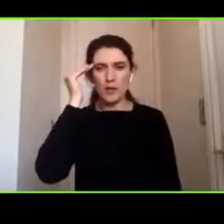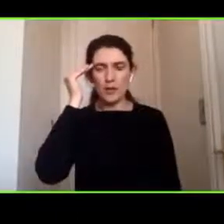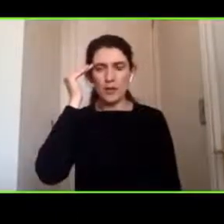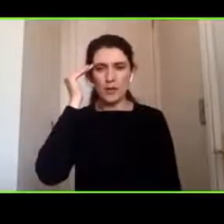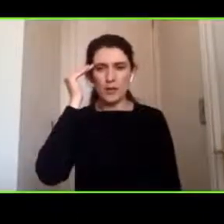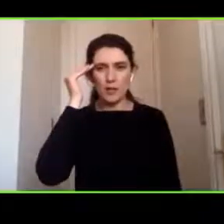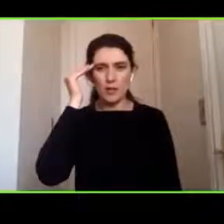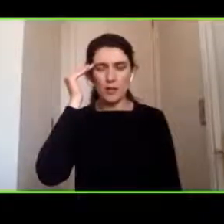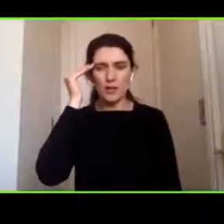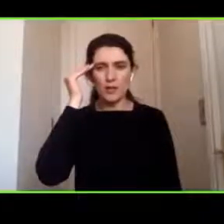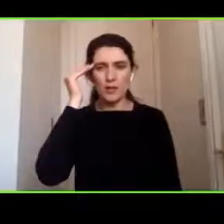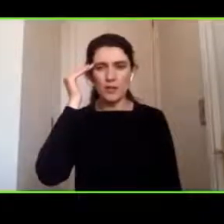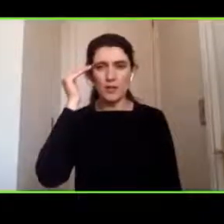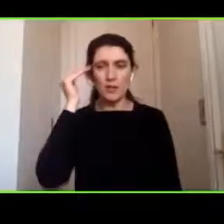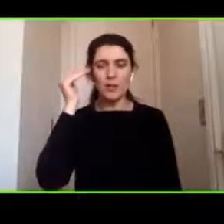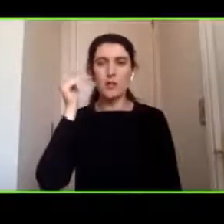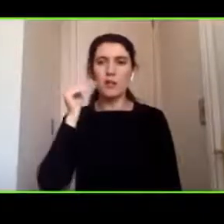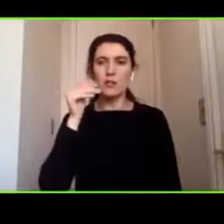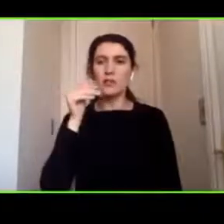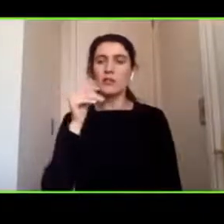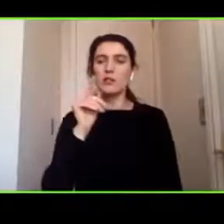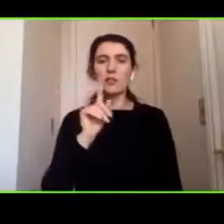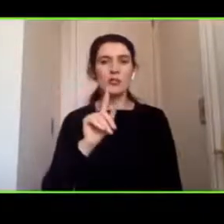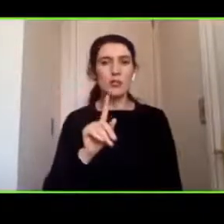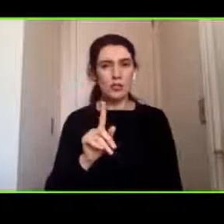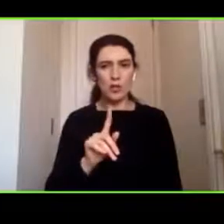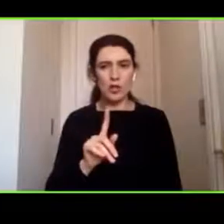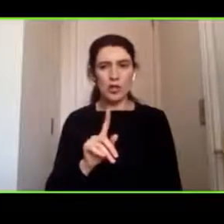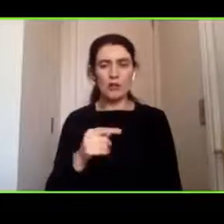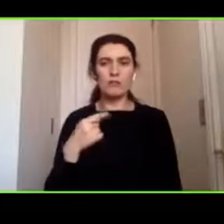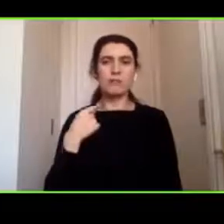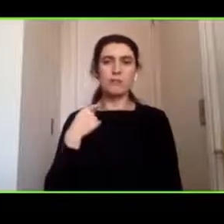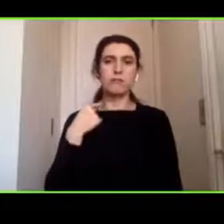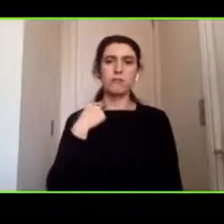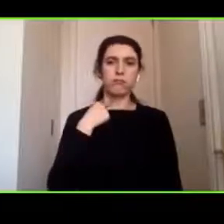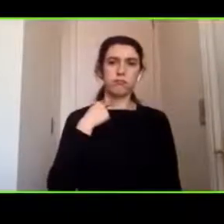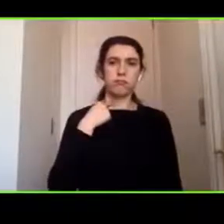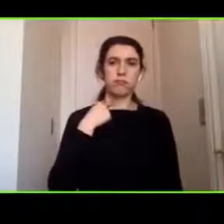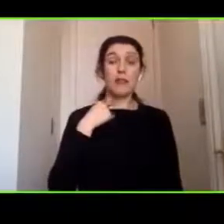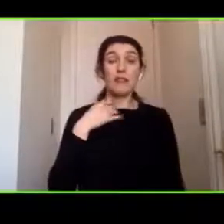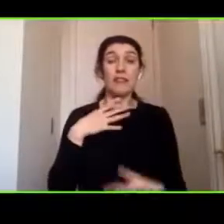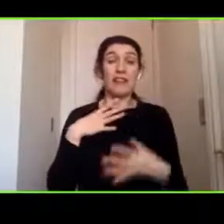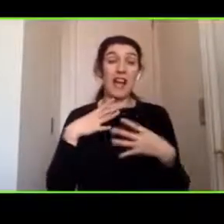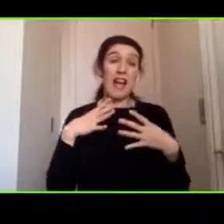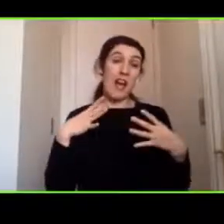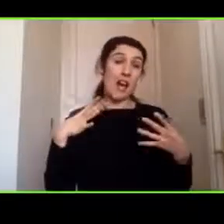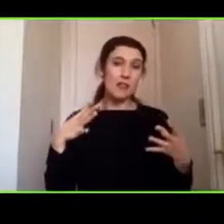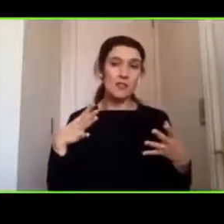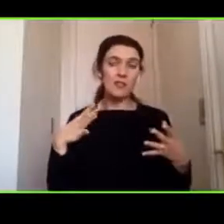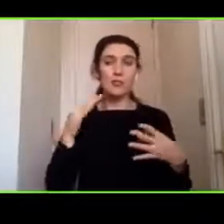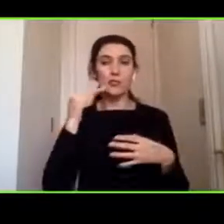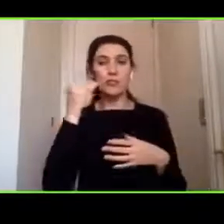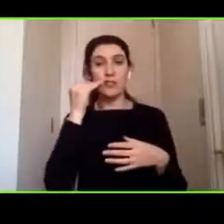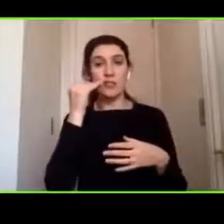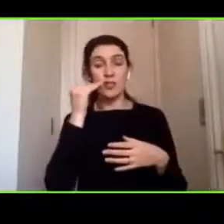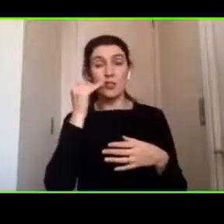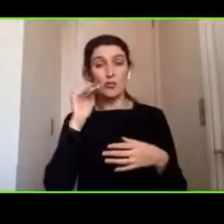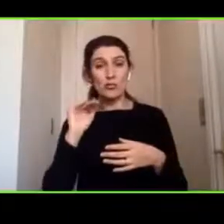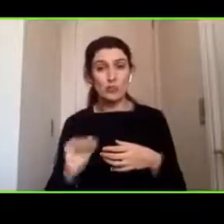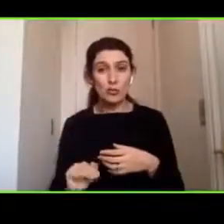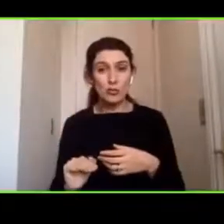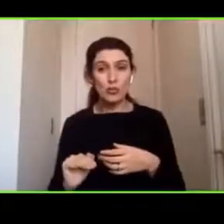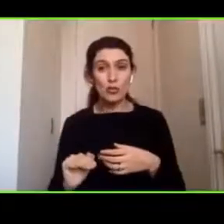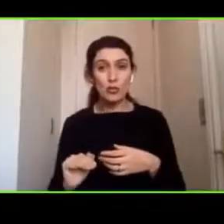factor que se afecte tanto en más niños pequeños como